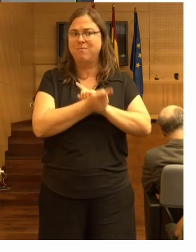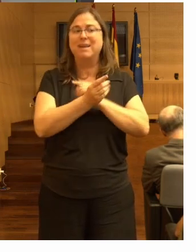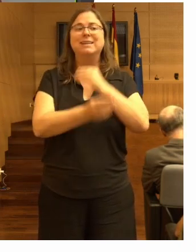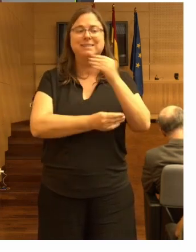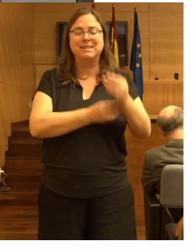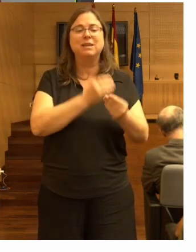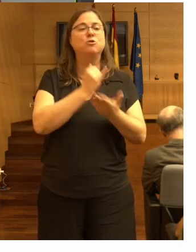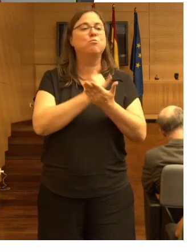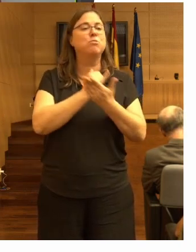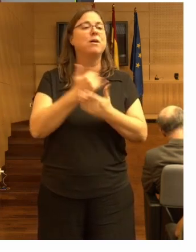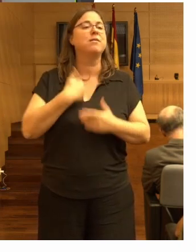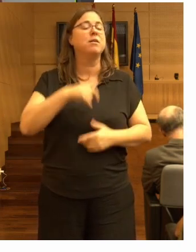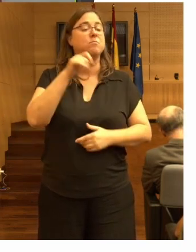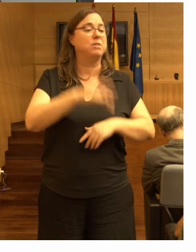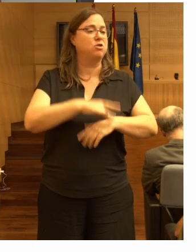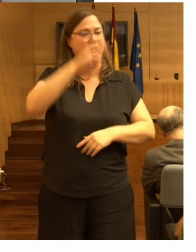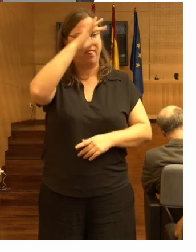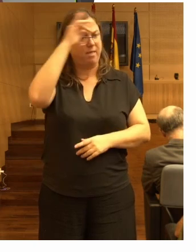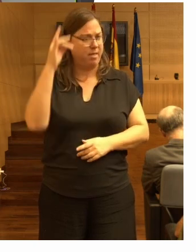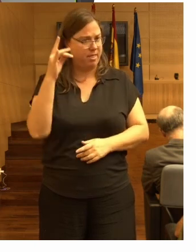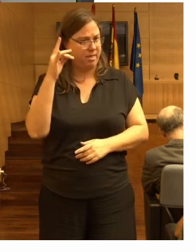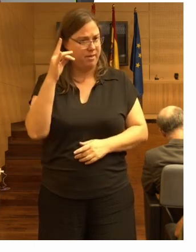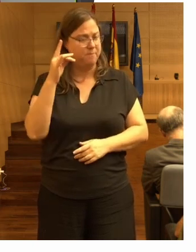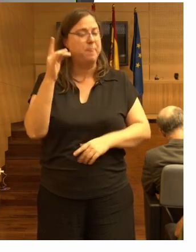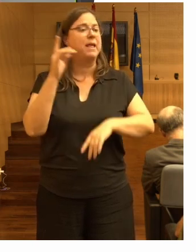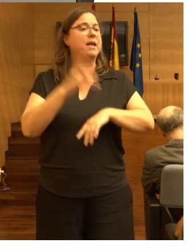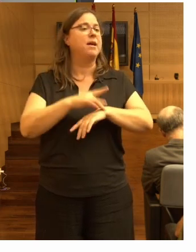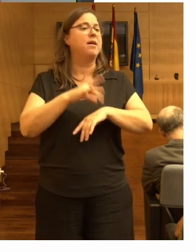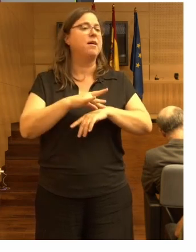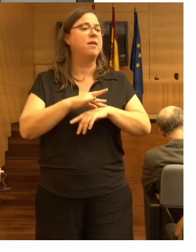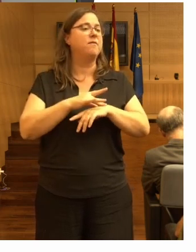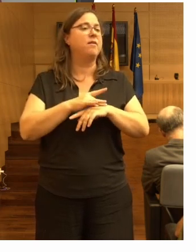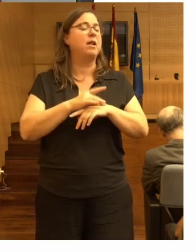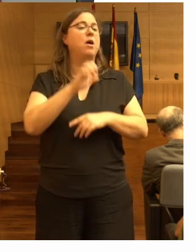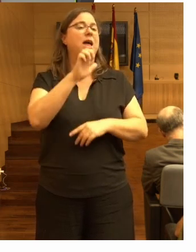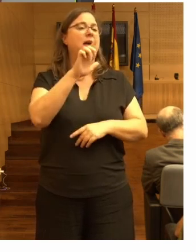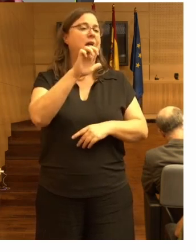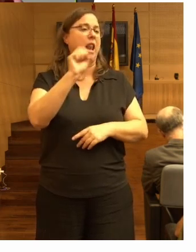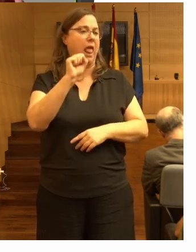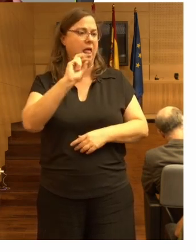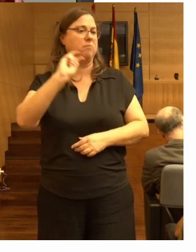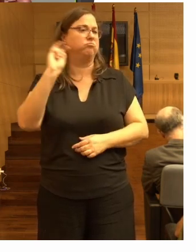personas con demencia pacientes con esclerosis múltiple